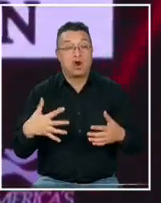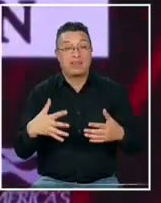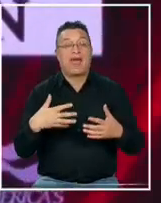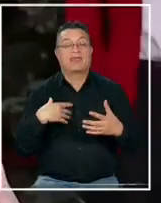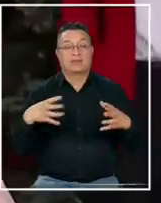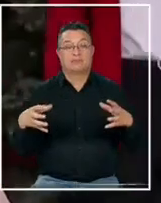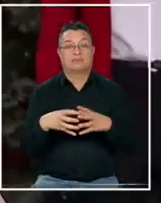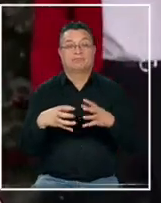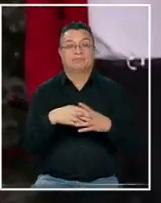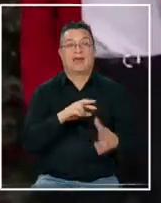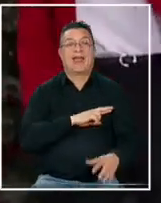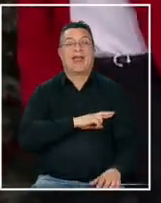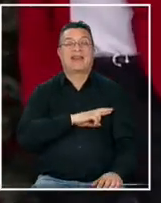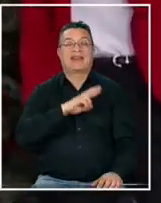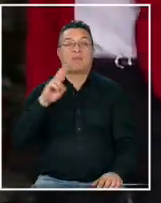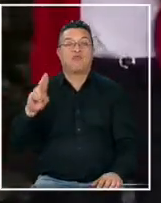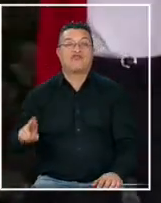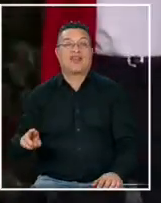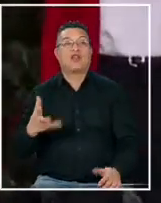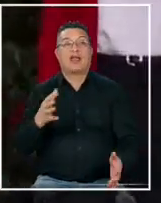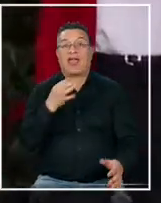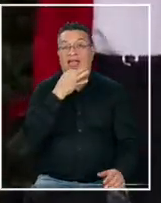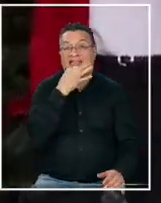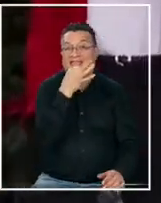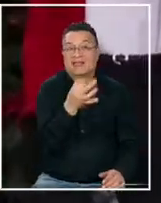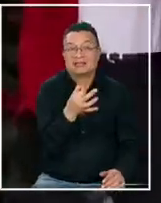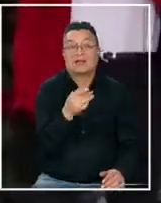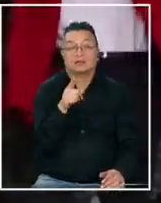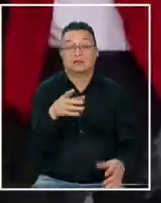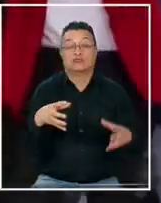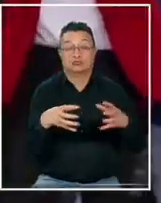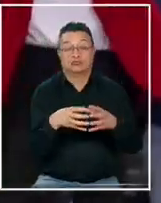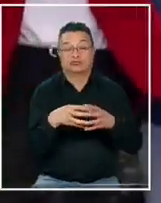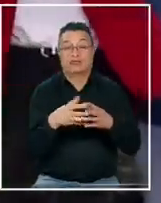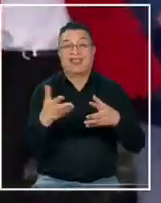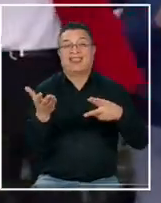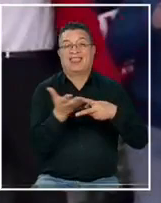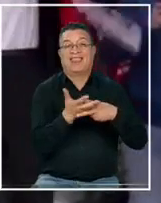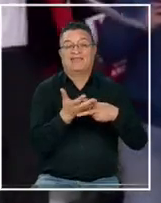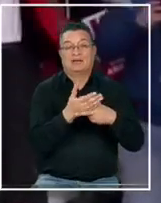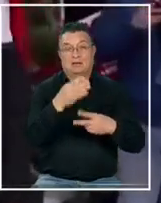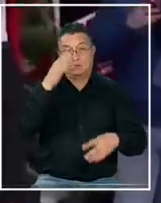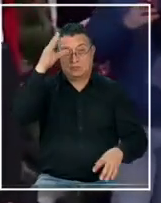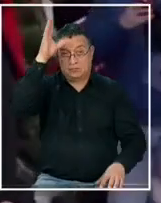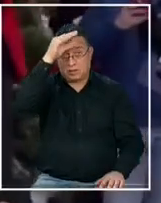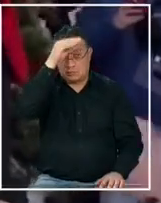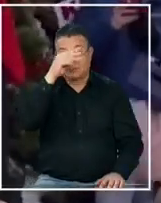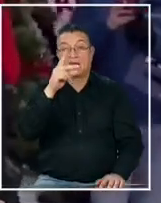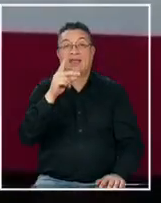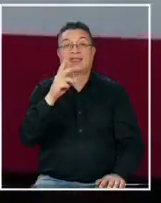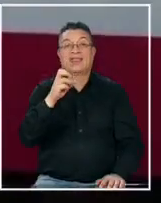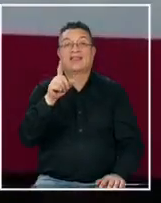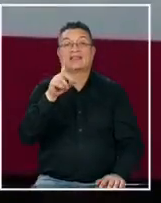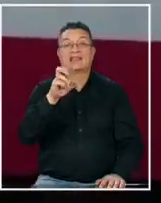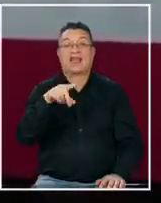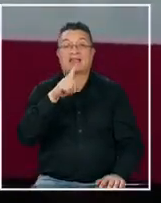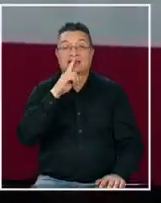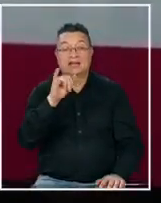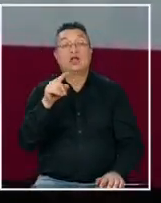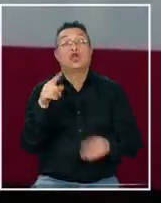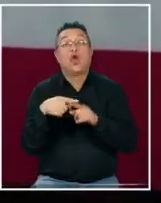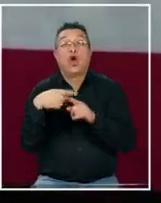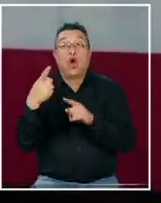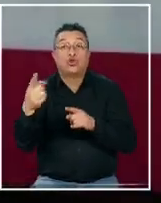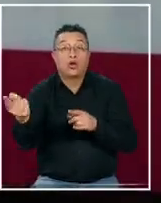republicano dependiendo de qué decidan recordemos que el partido republicano está dividido entre Donald Trump entre Ron DeSantis y si entra una tercera